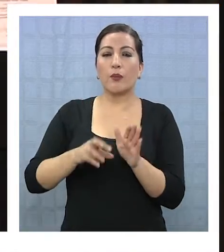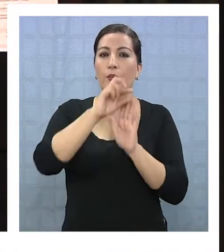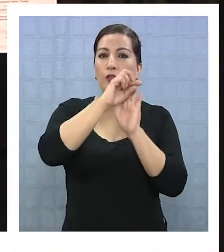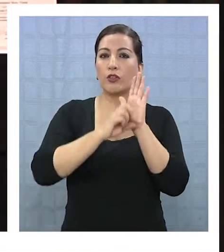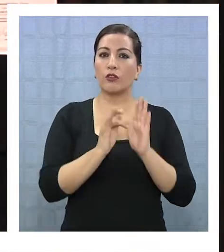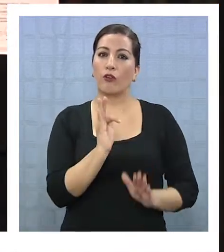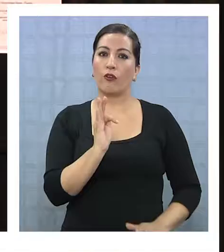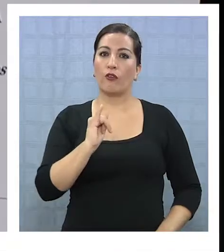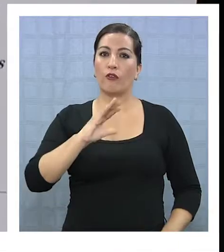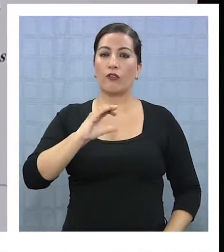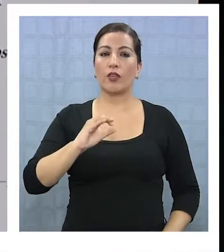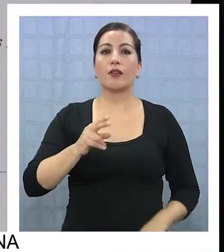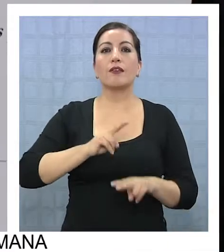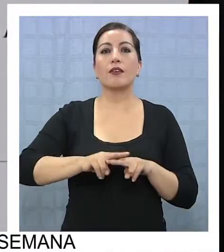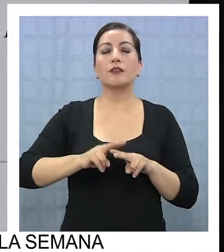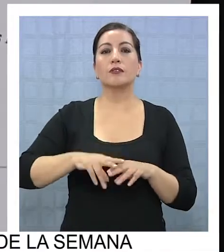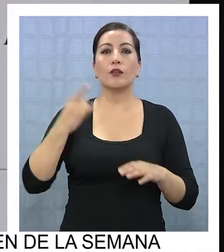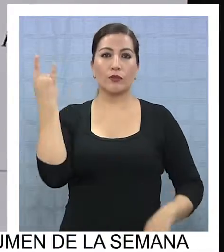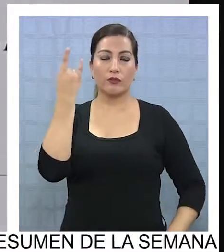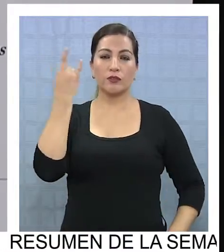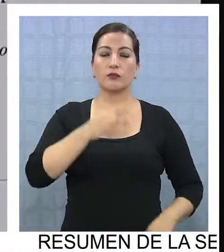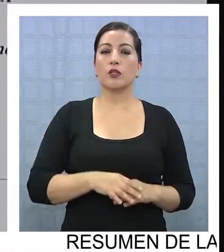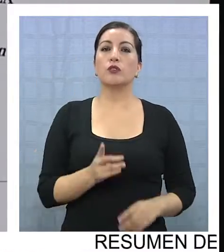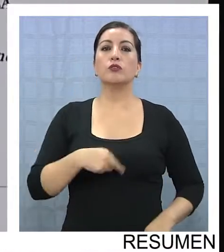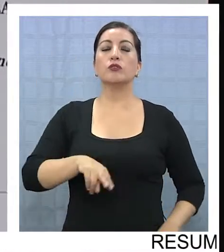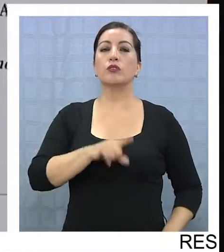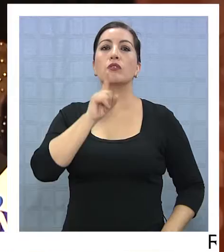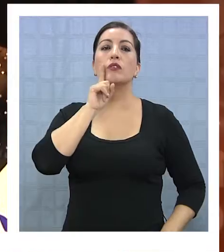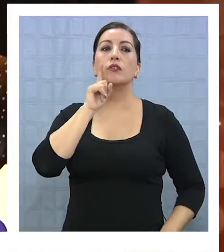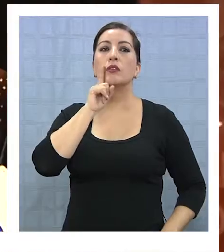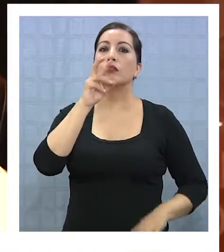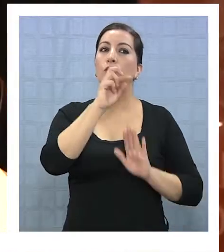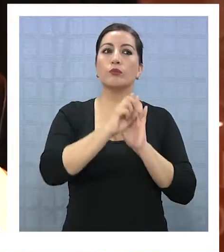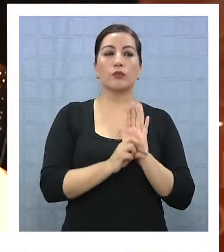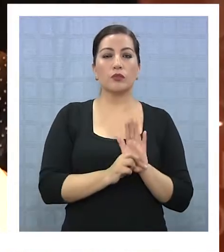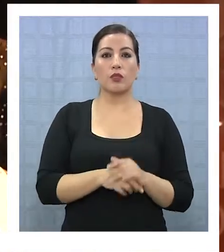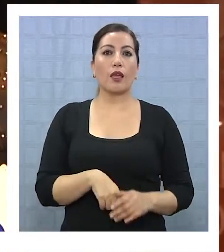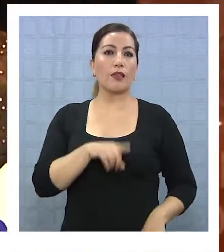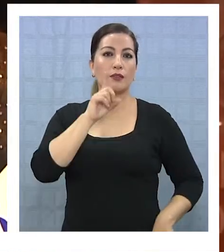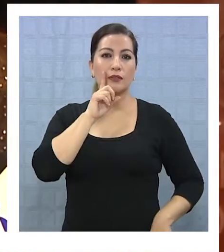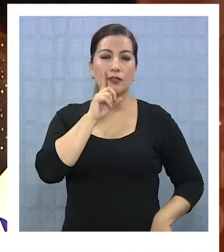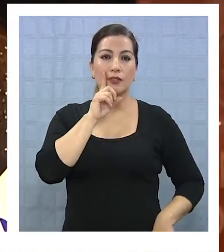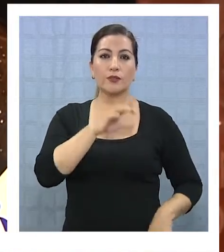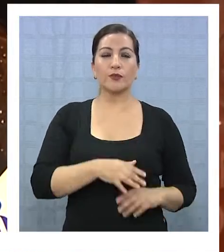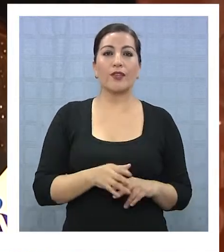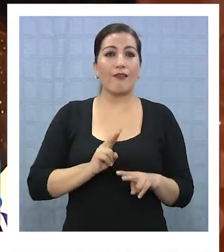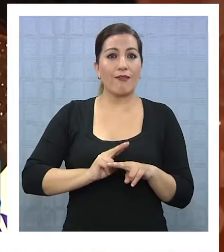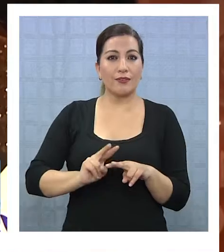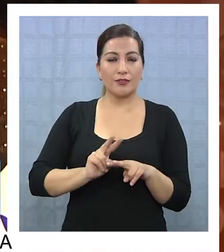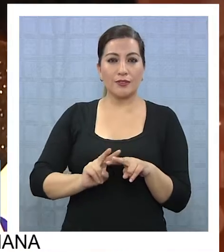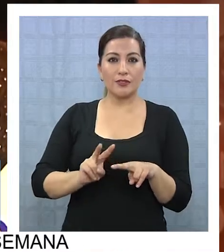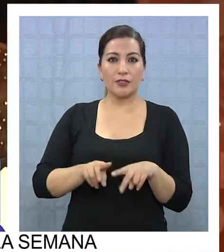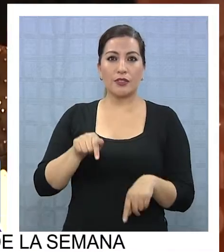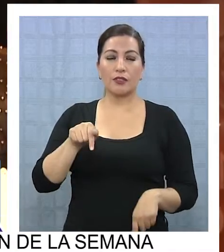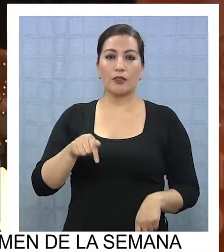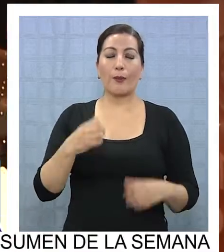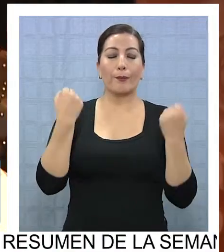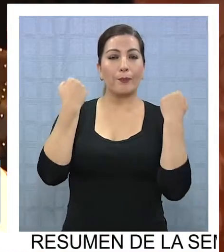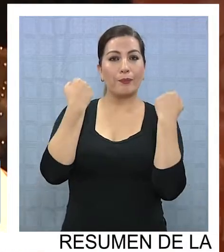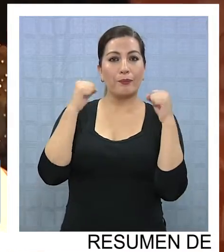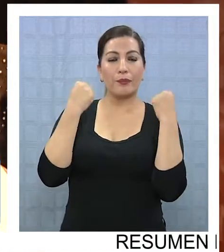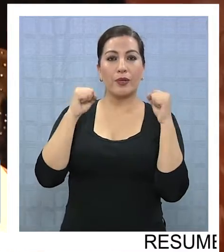dictado por la universidad. También tenemos esta parte del programa que consta de realizar, en este caso,